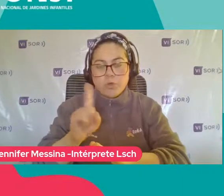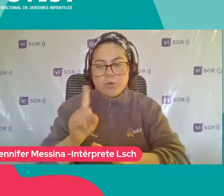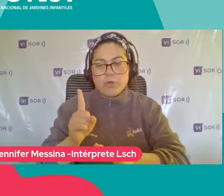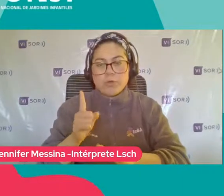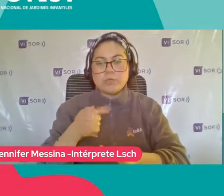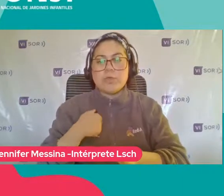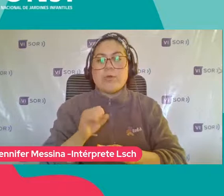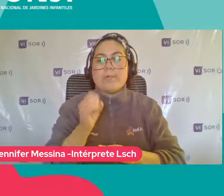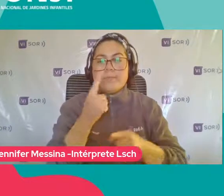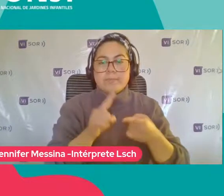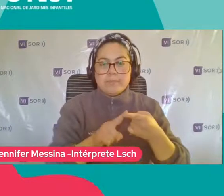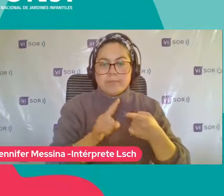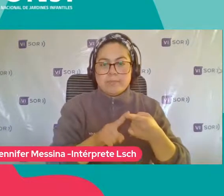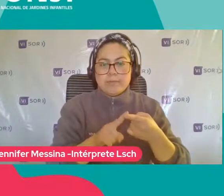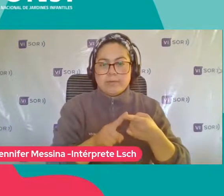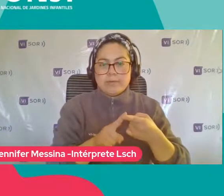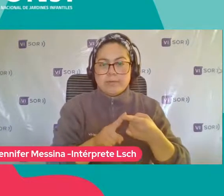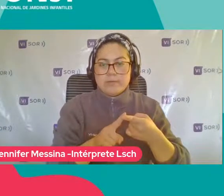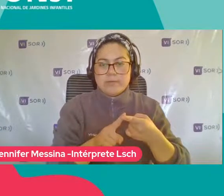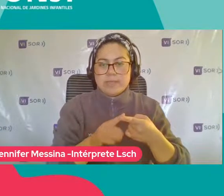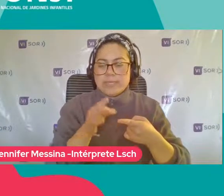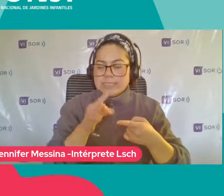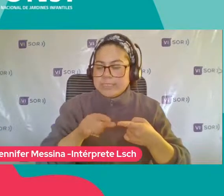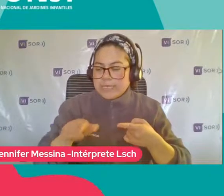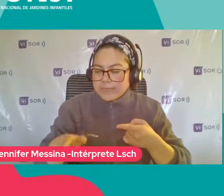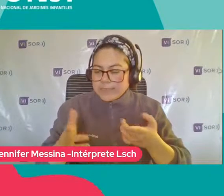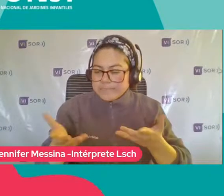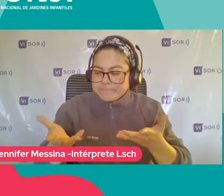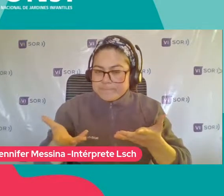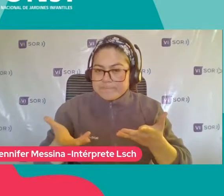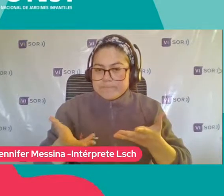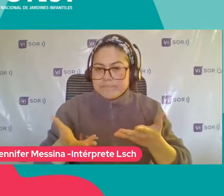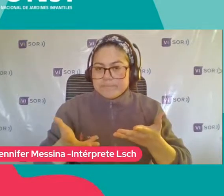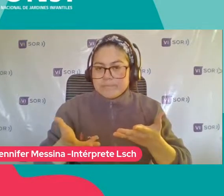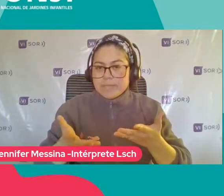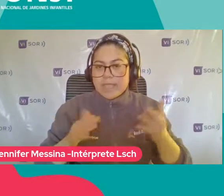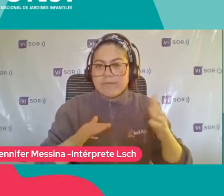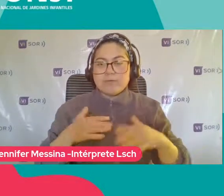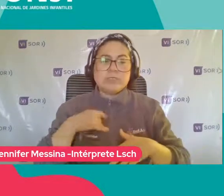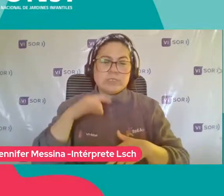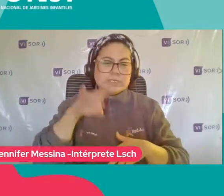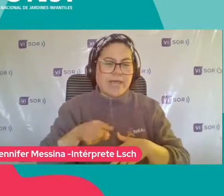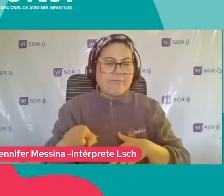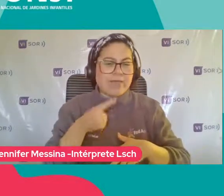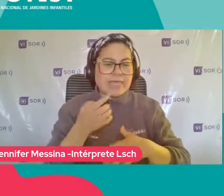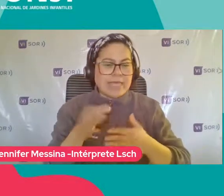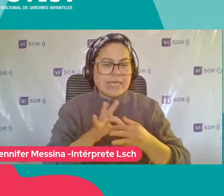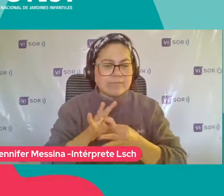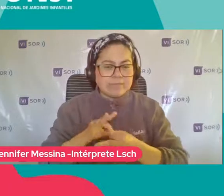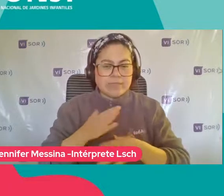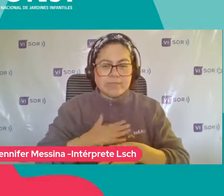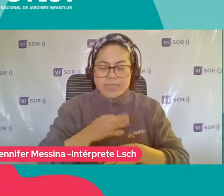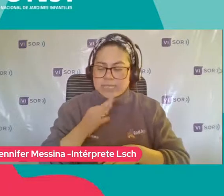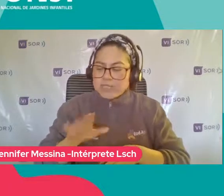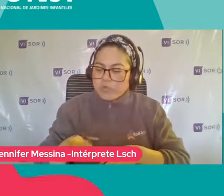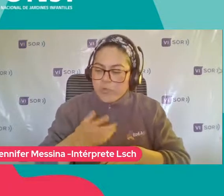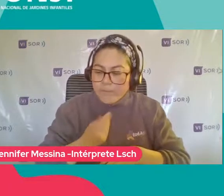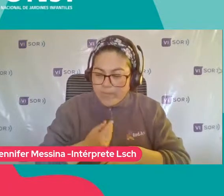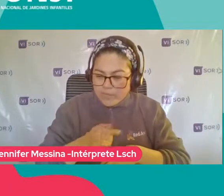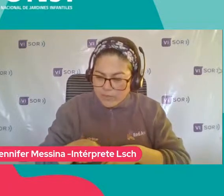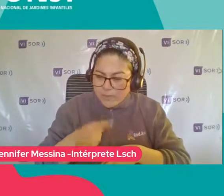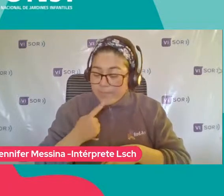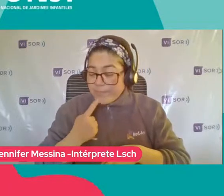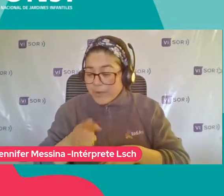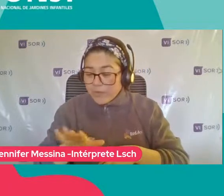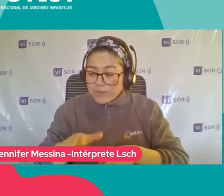pueda Primero Traducir Decir Porque uno normalmente sabe Qué es lo que le está pasando Al niño Tienes susto Tienes miedo Eso